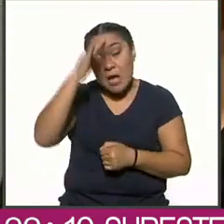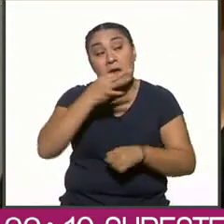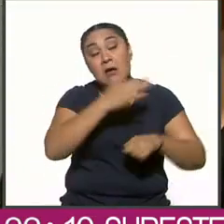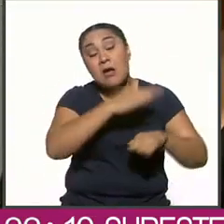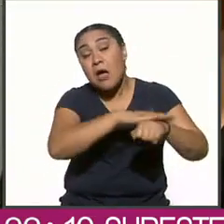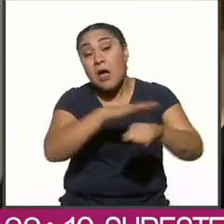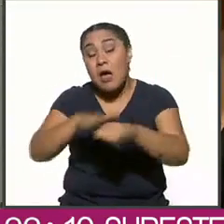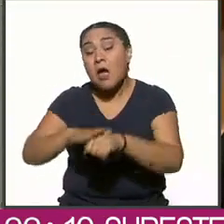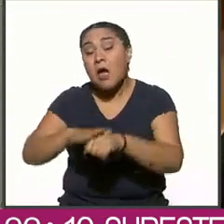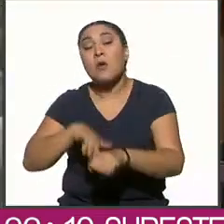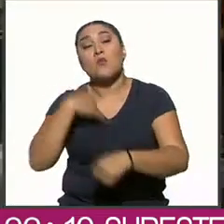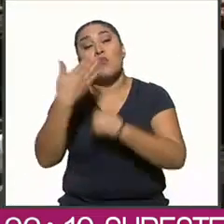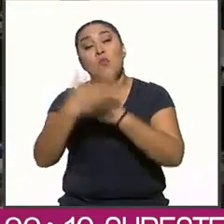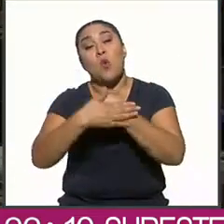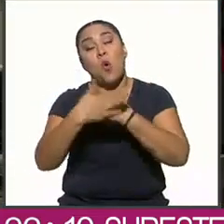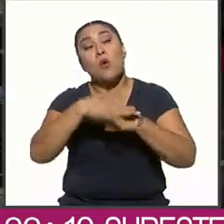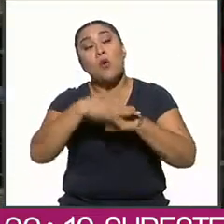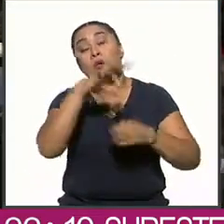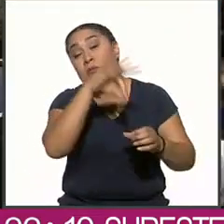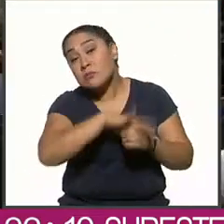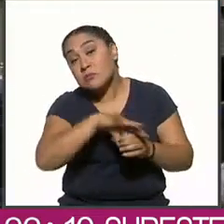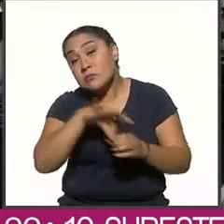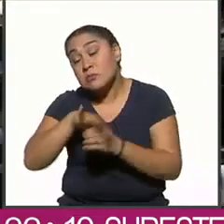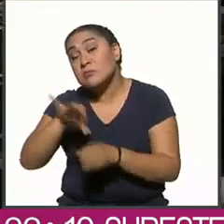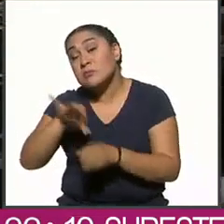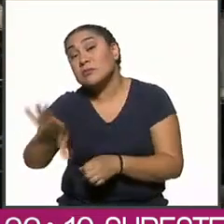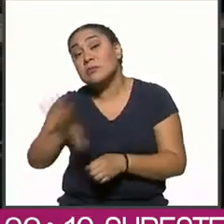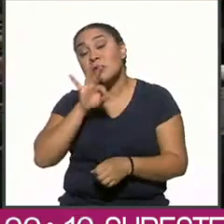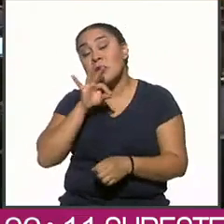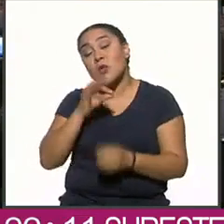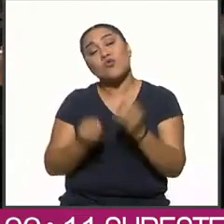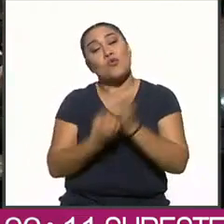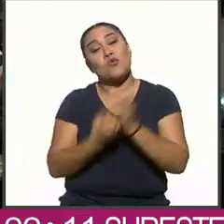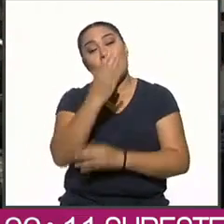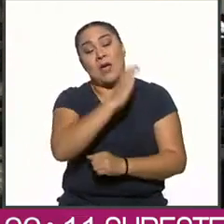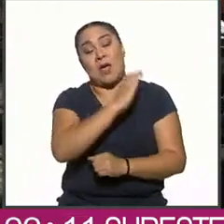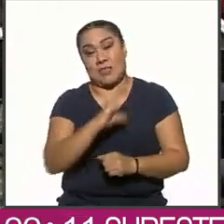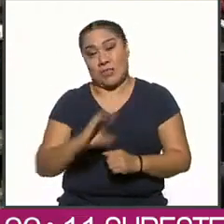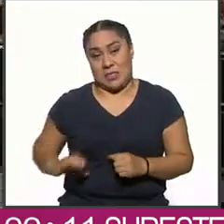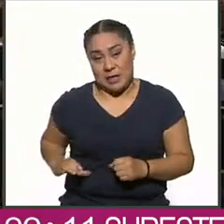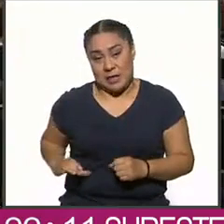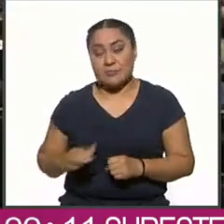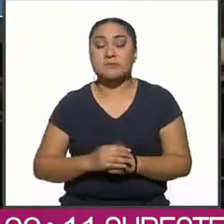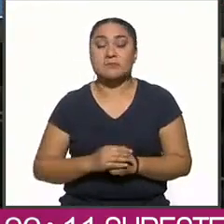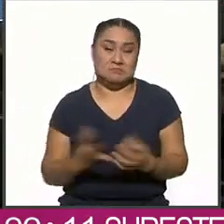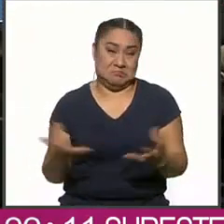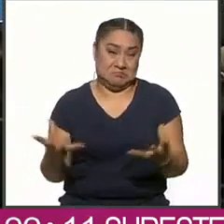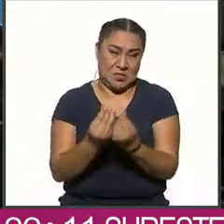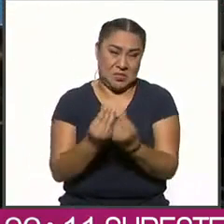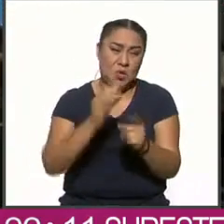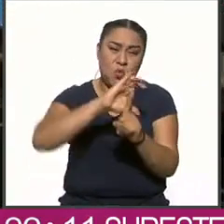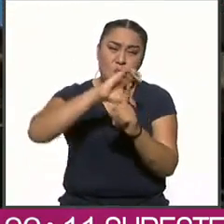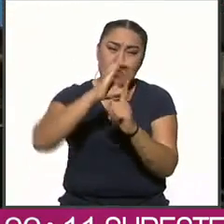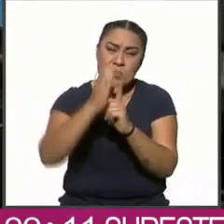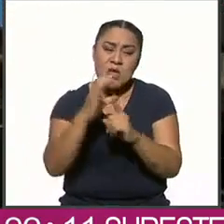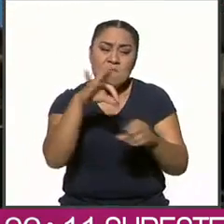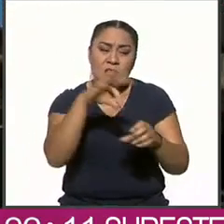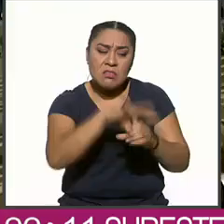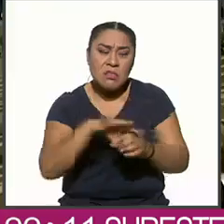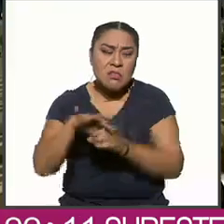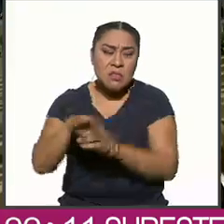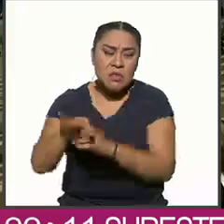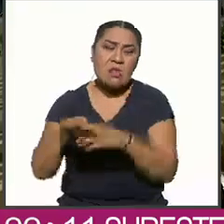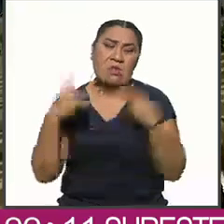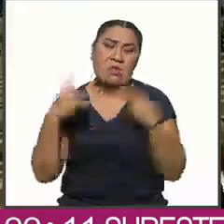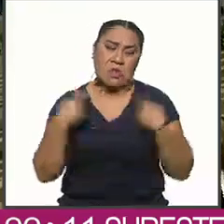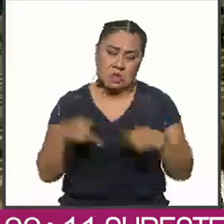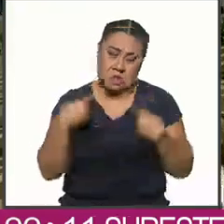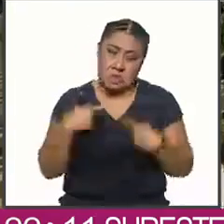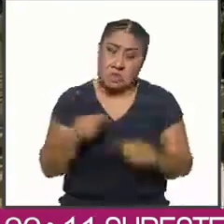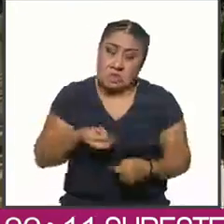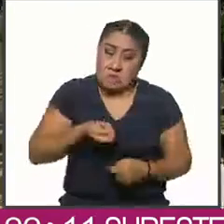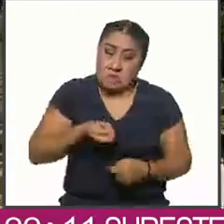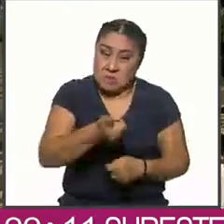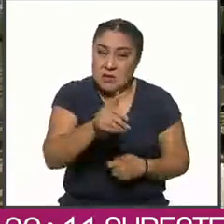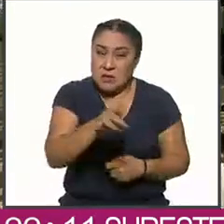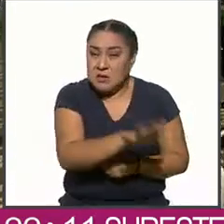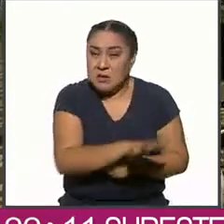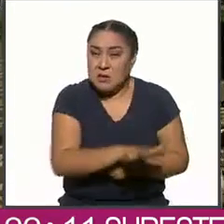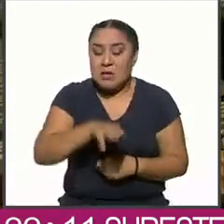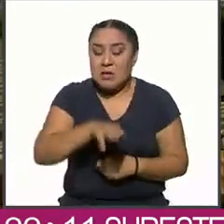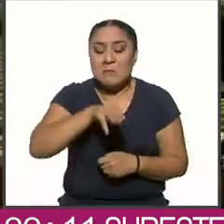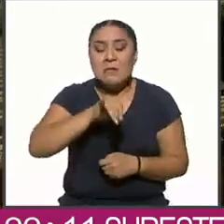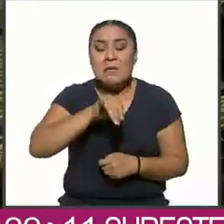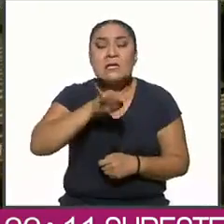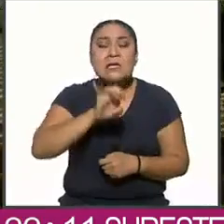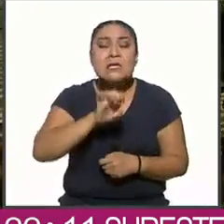selección del o la aspirante. Se trata del Comité Electoral Ciudadano, también calificado como Mini-INE,